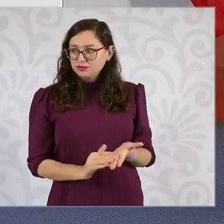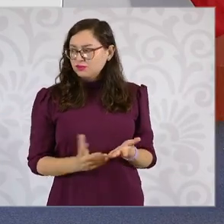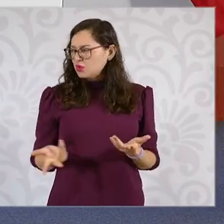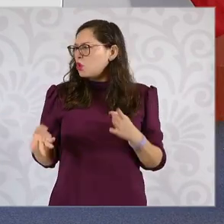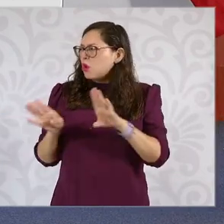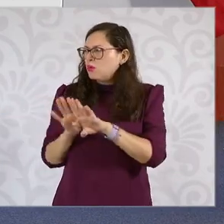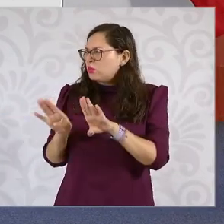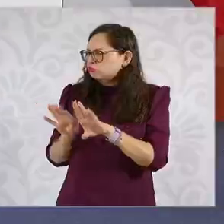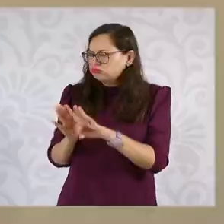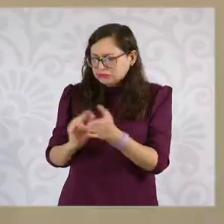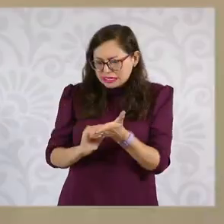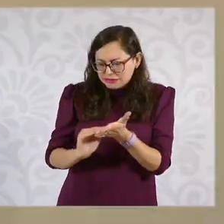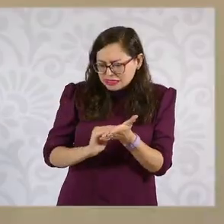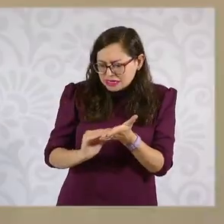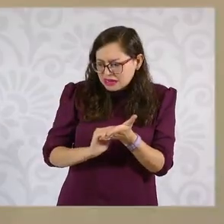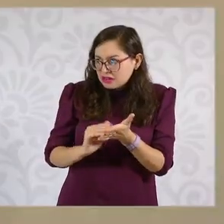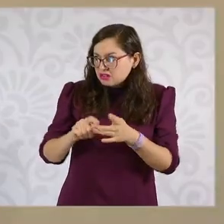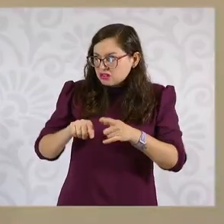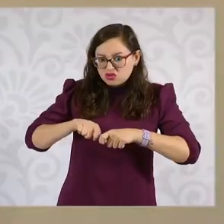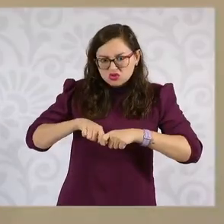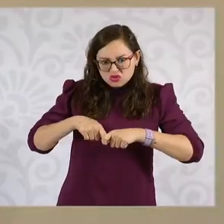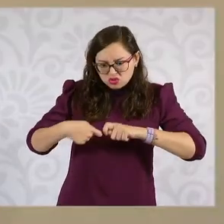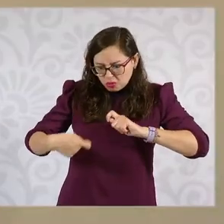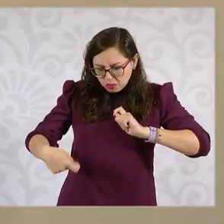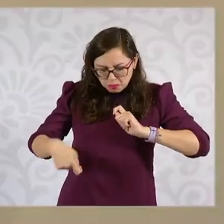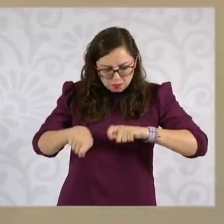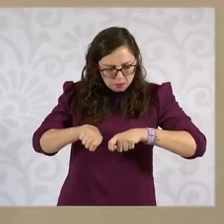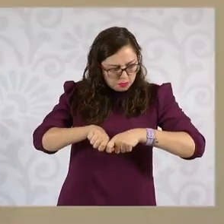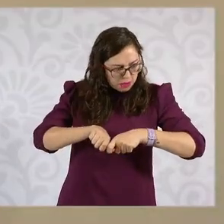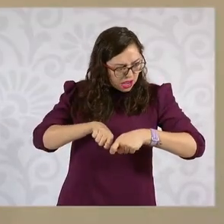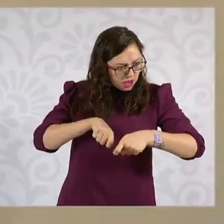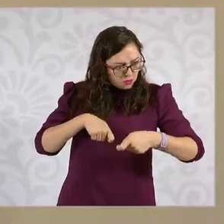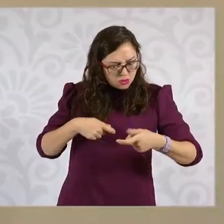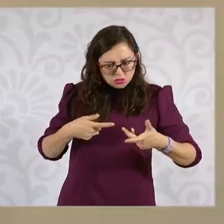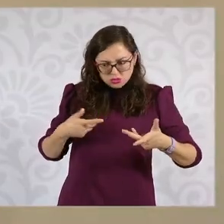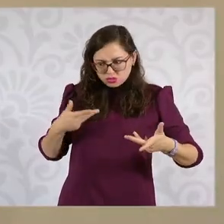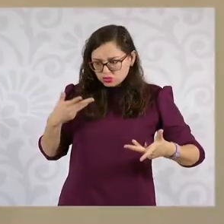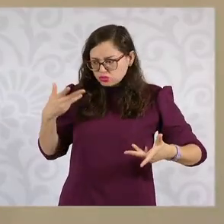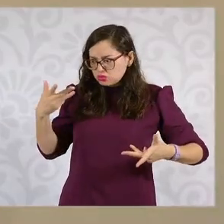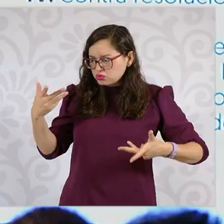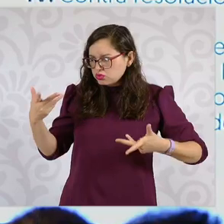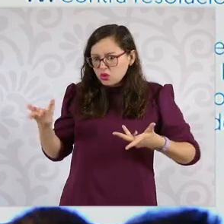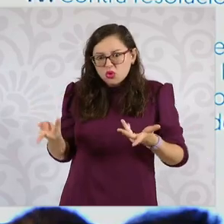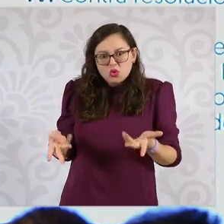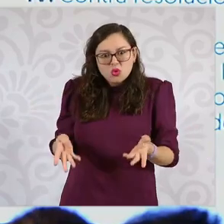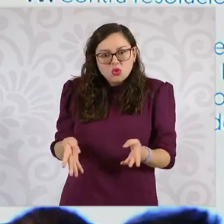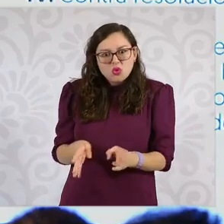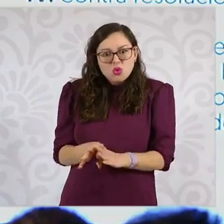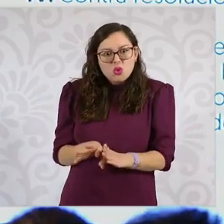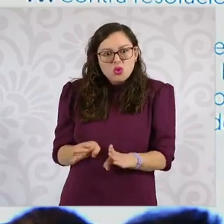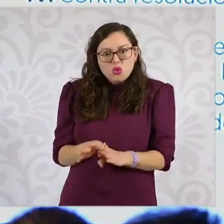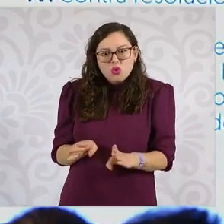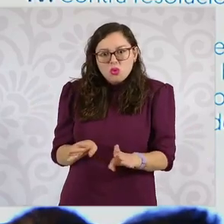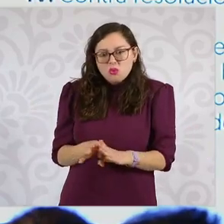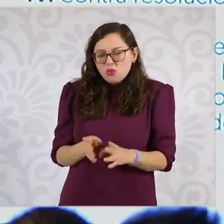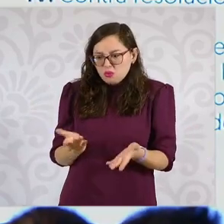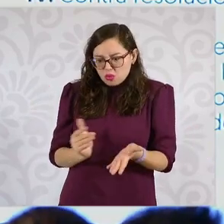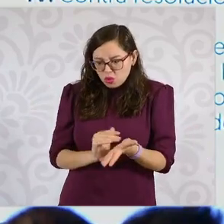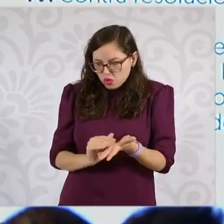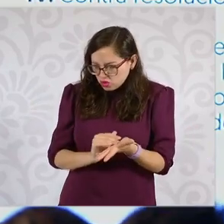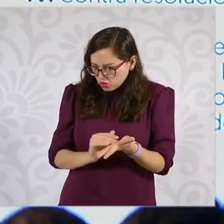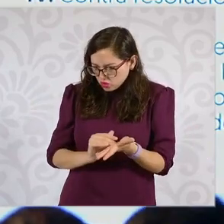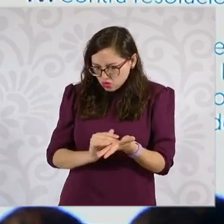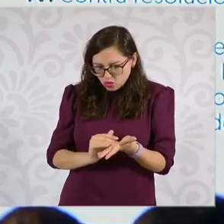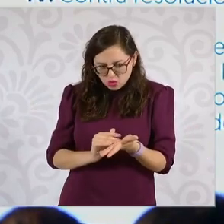porque hay publicaciones en físico. ¿Qué quieren que se rompa, que se borre?